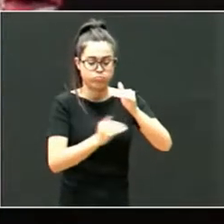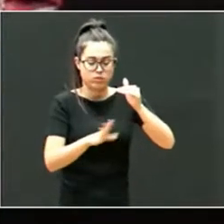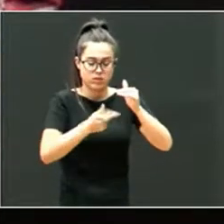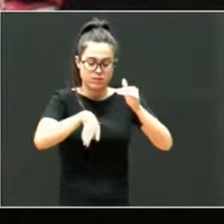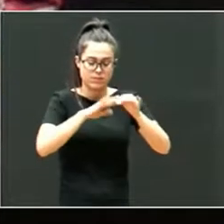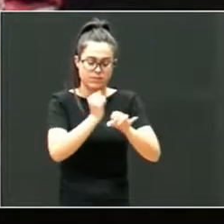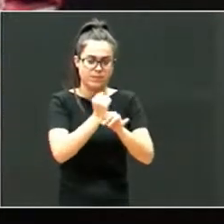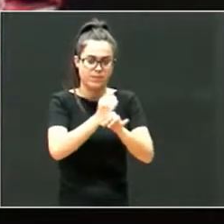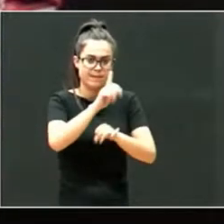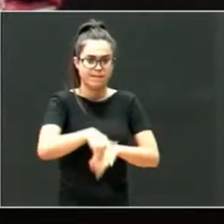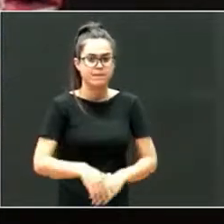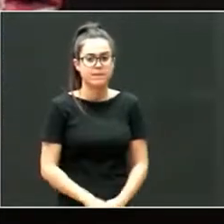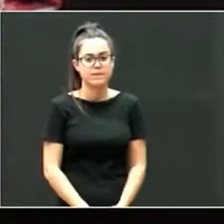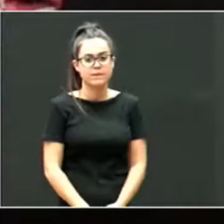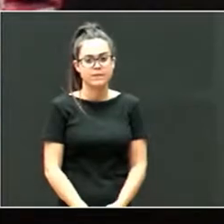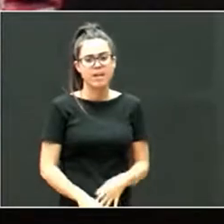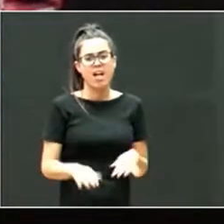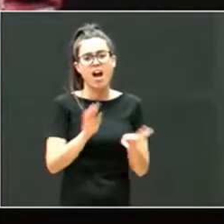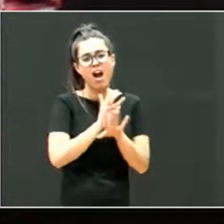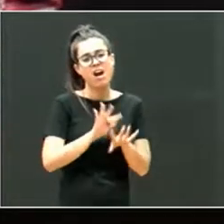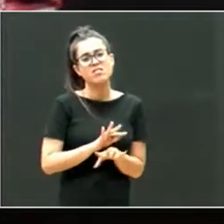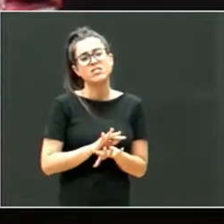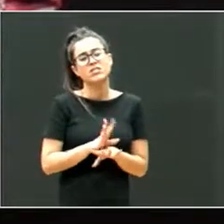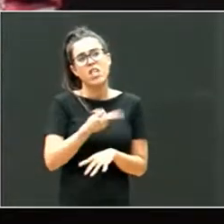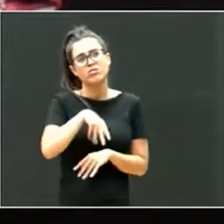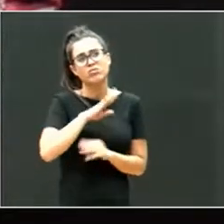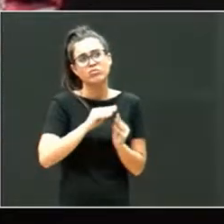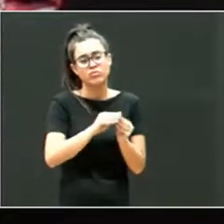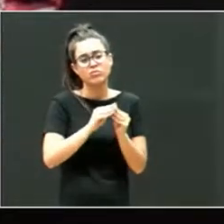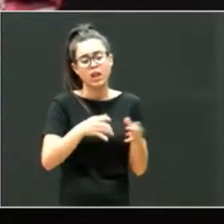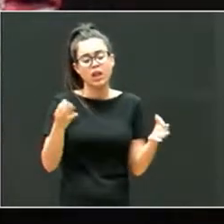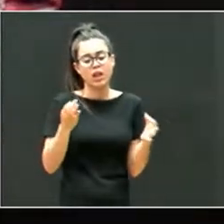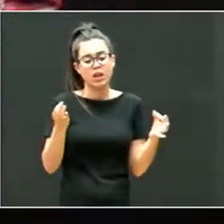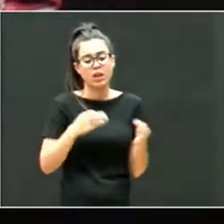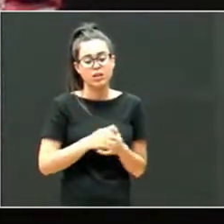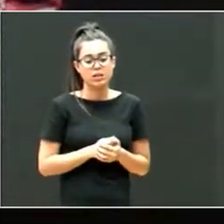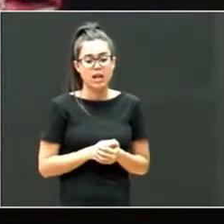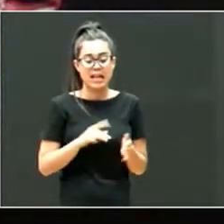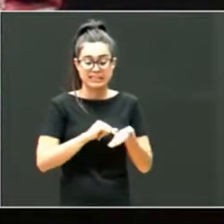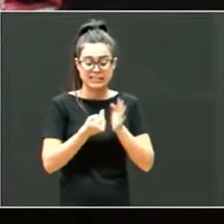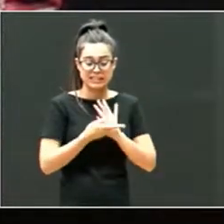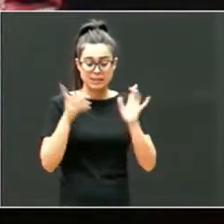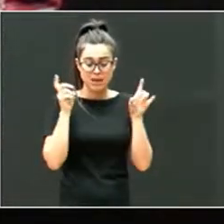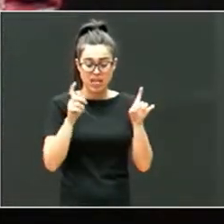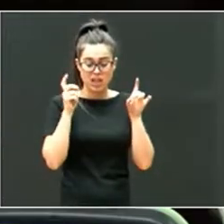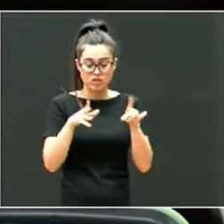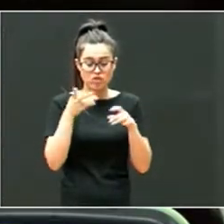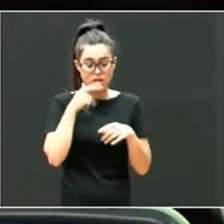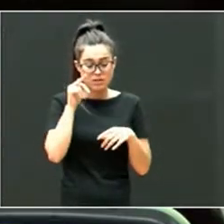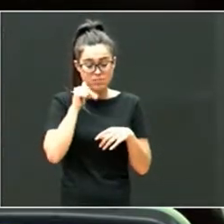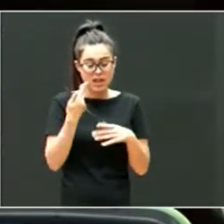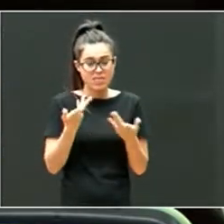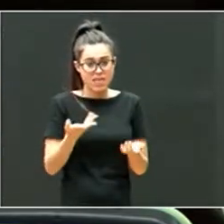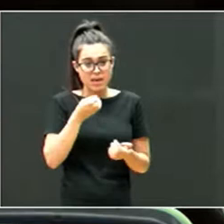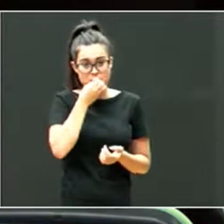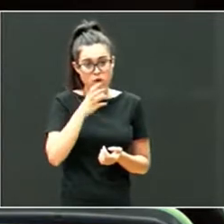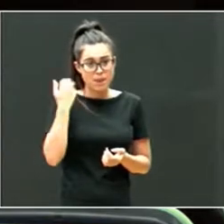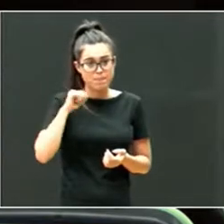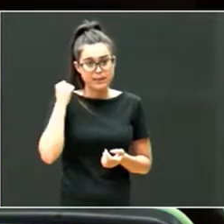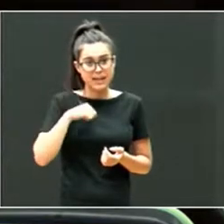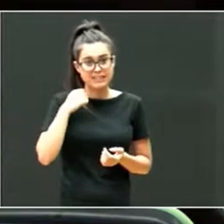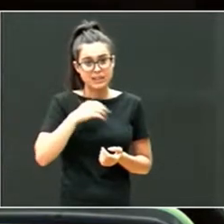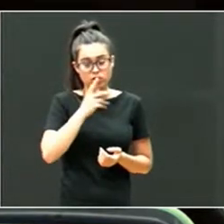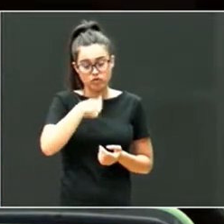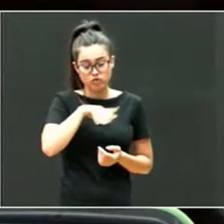pues, bueno, al final, realmente lo que hemos hecho es devolver al sistema educativo experiencias y buenas prácticas que nosotros hemos